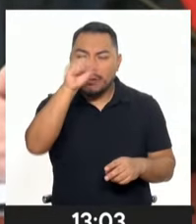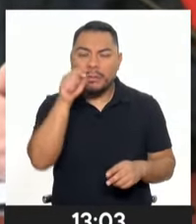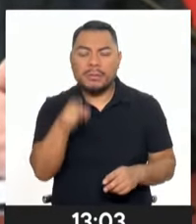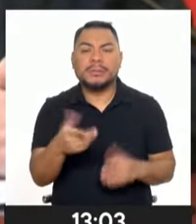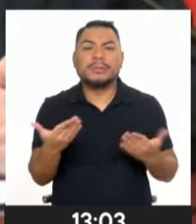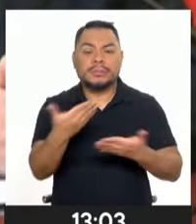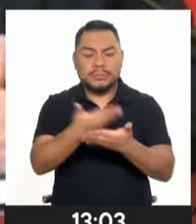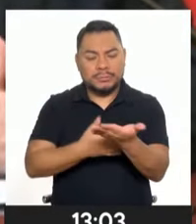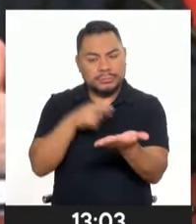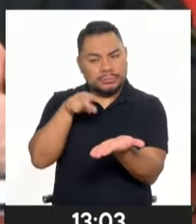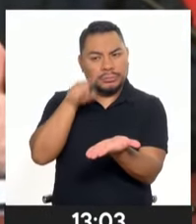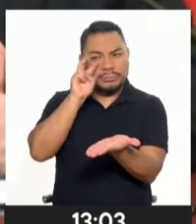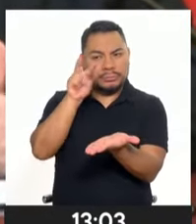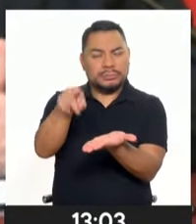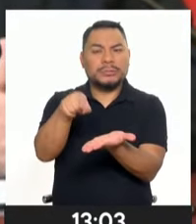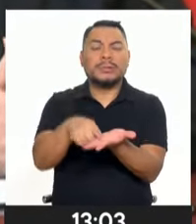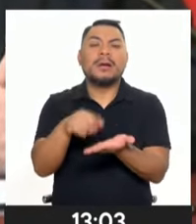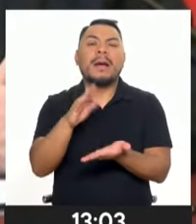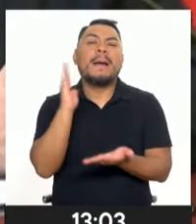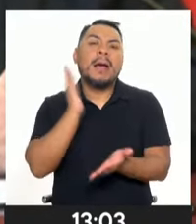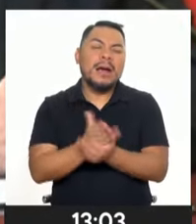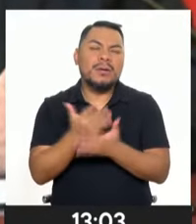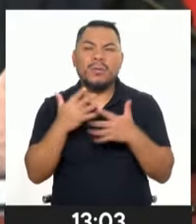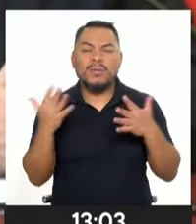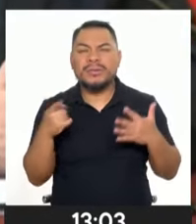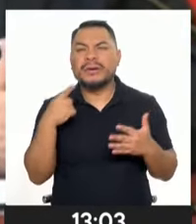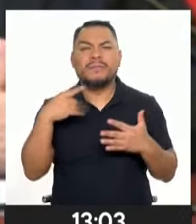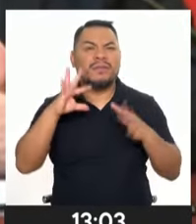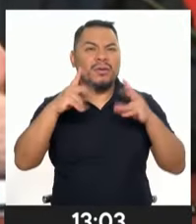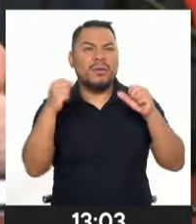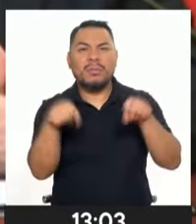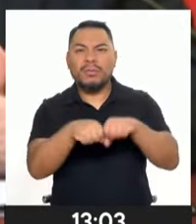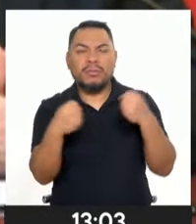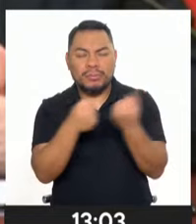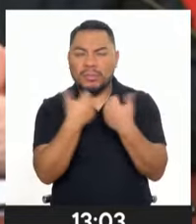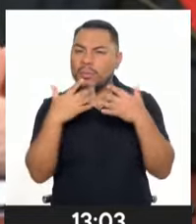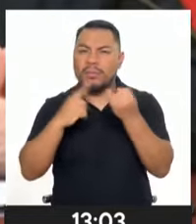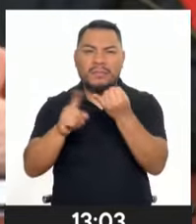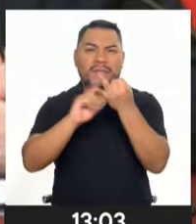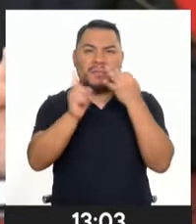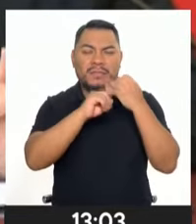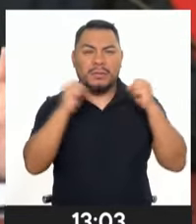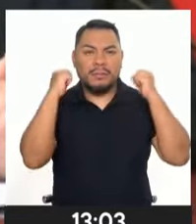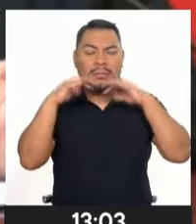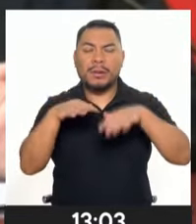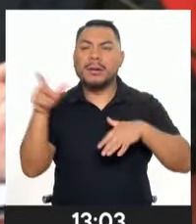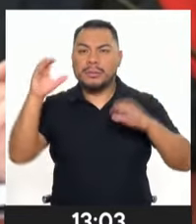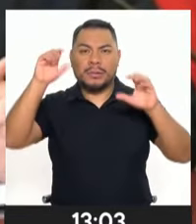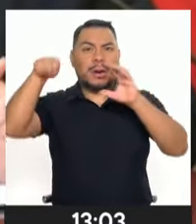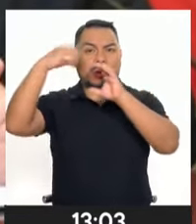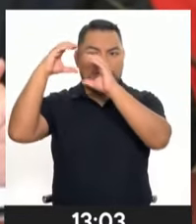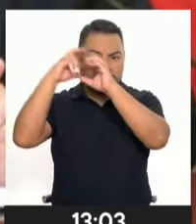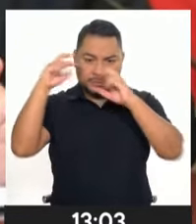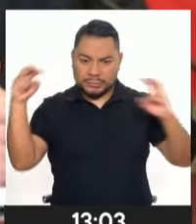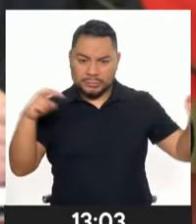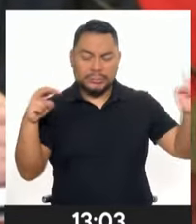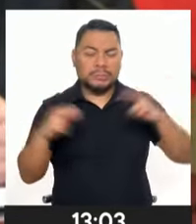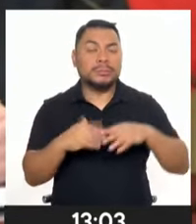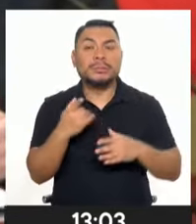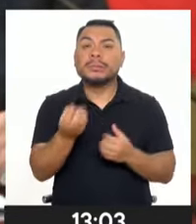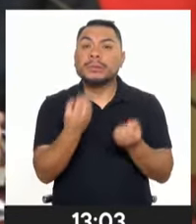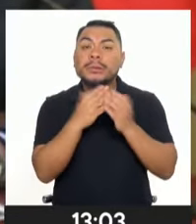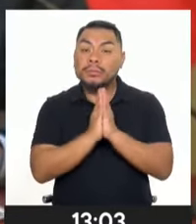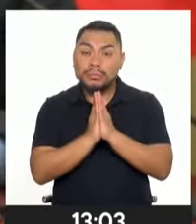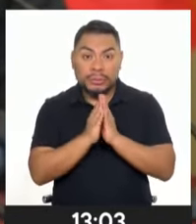requisitorias y que podrían estar cometiendo diversos delitos también durante estas movilizaciones. No sé si nos puede dar mayores